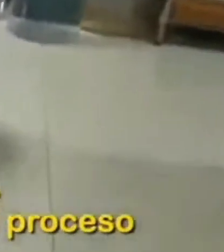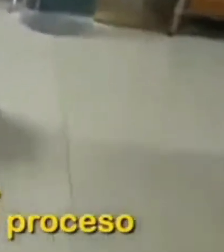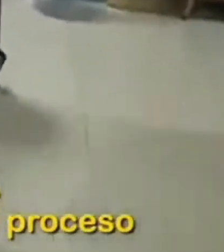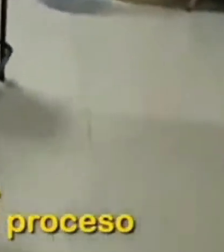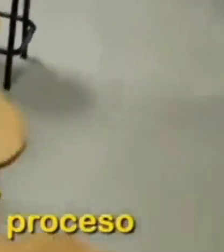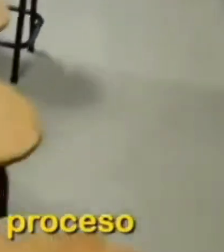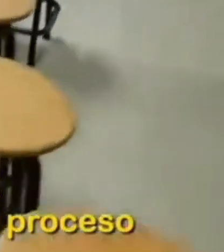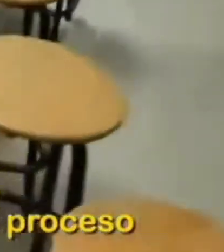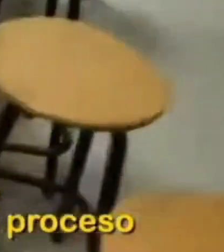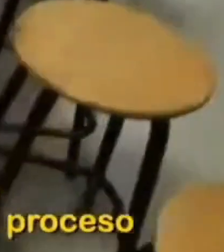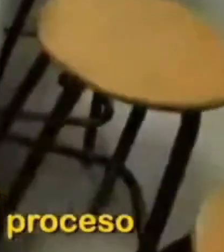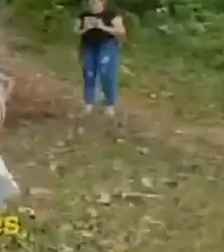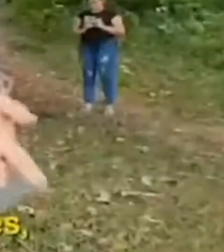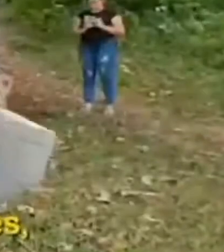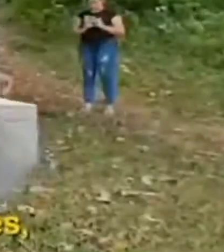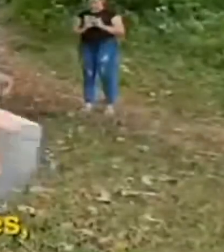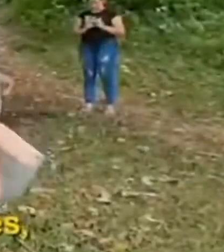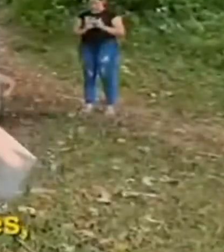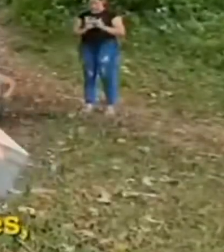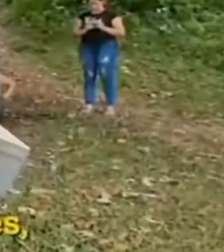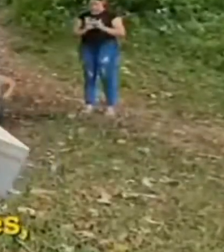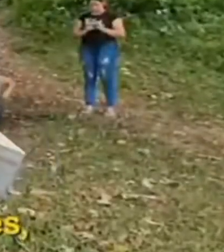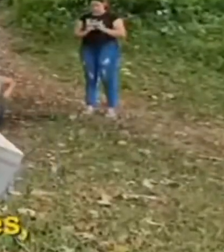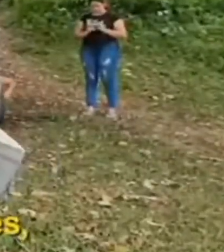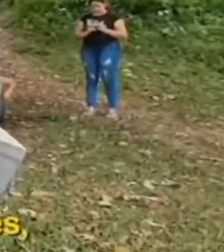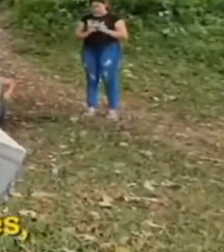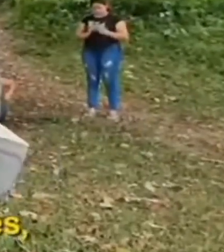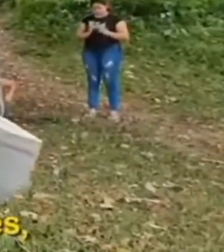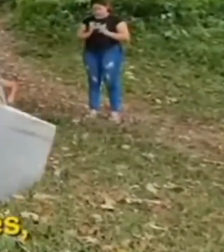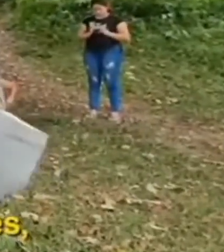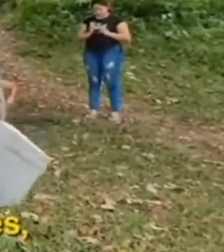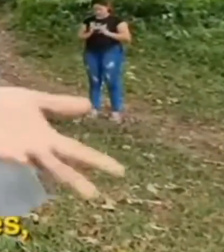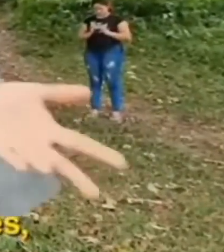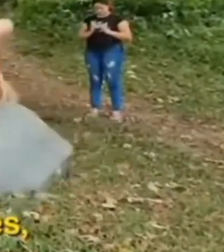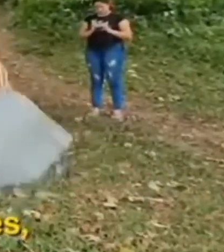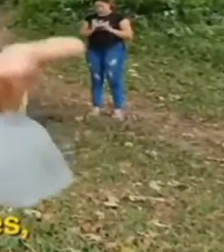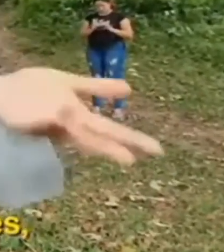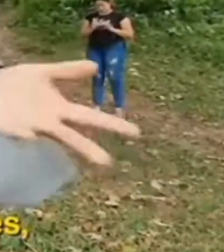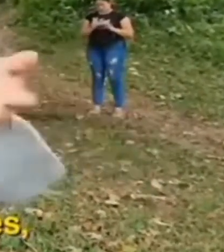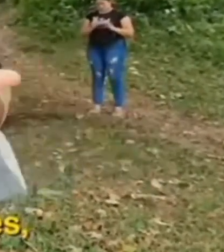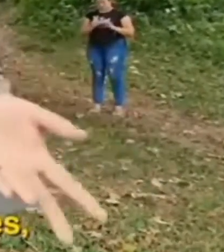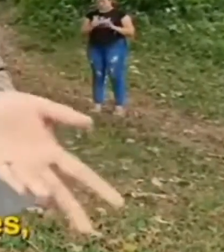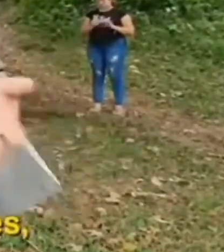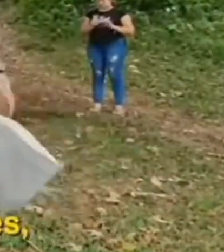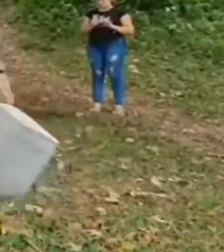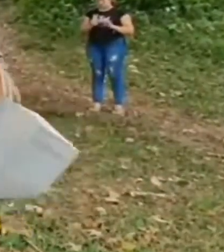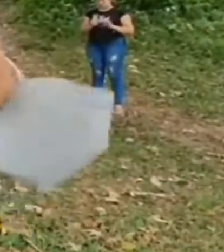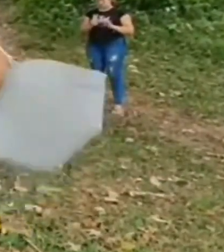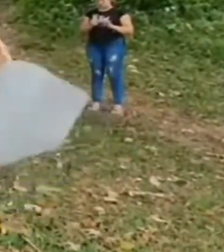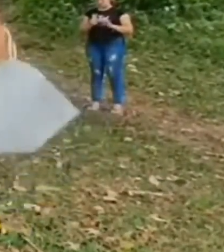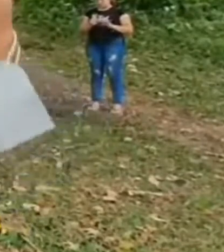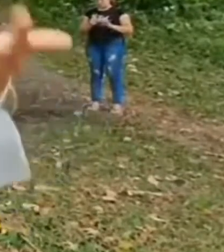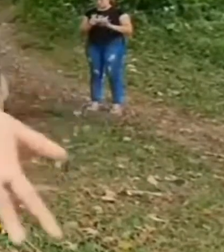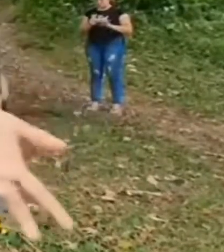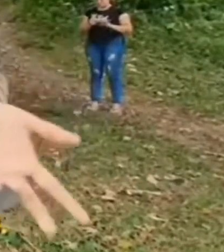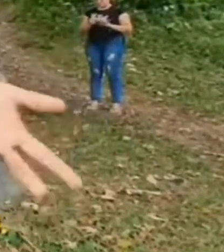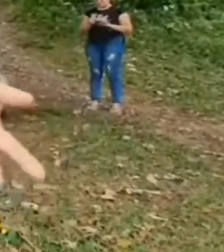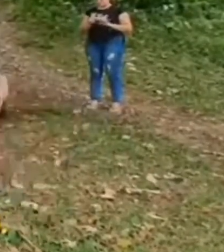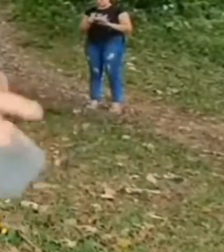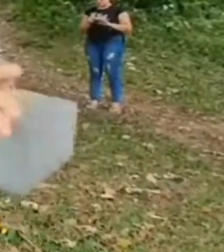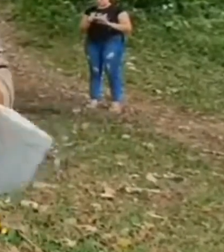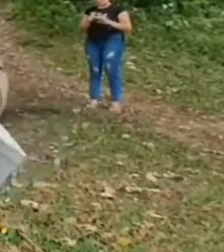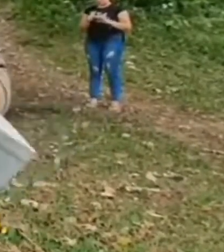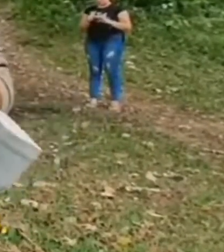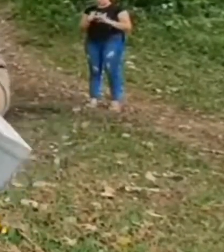explicaron cómo iba a ser el proceso. La capacitación nos ayuda a que es hablar con los clientes, desenvolverlos